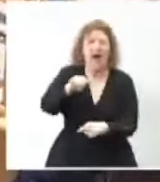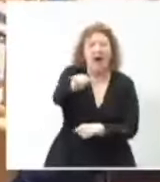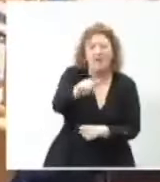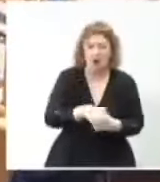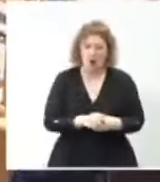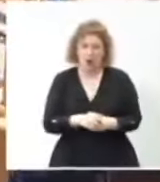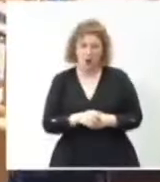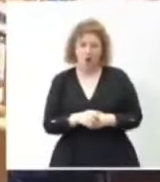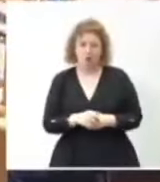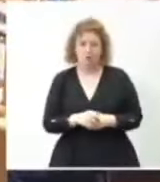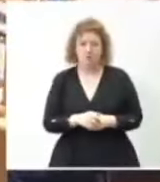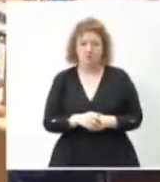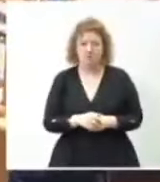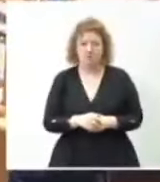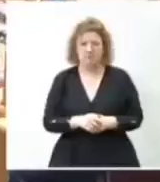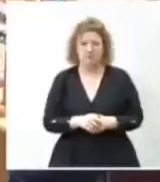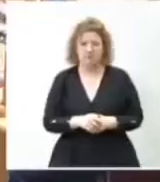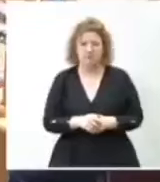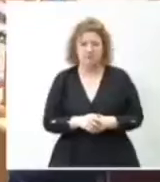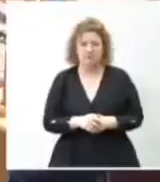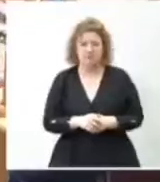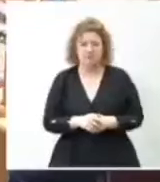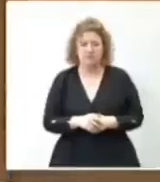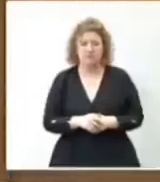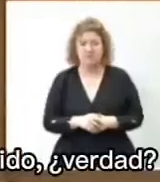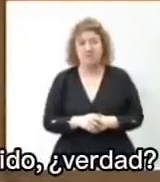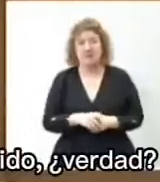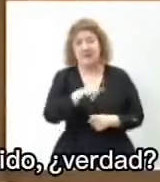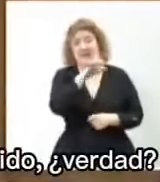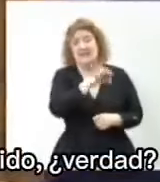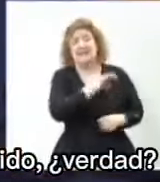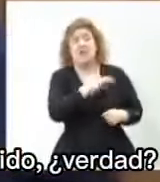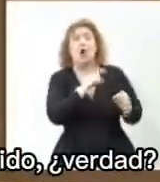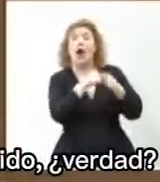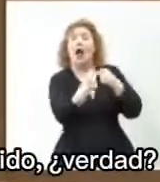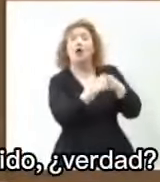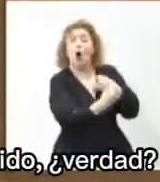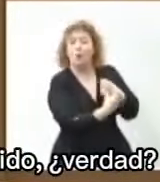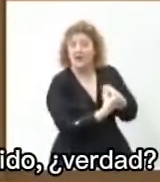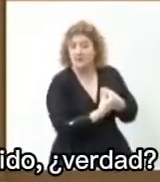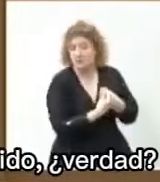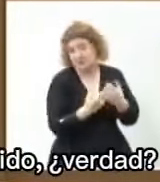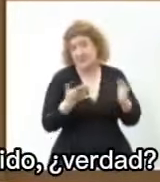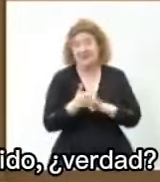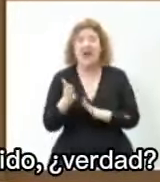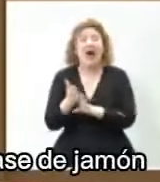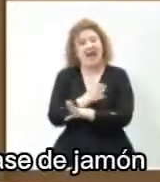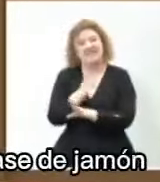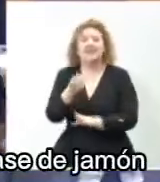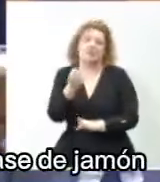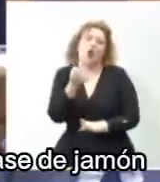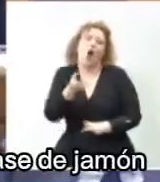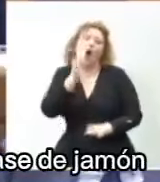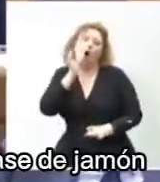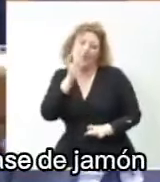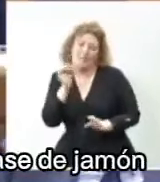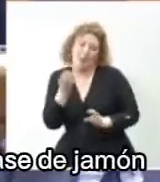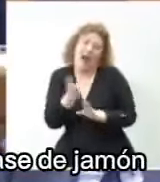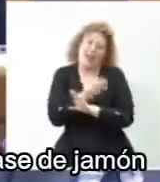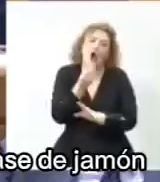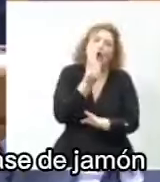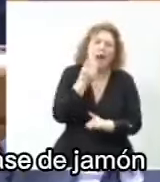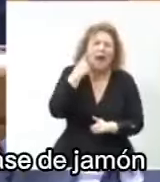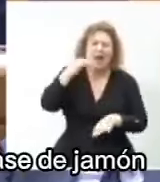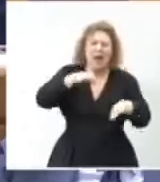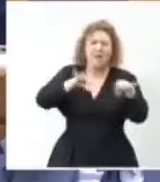los cielos. Señora Robles, pero antes de las copas habrá que tomar algo sólido, ¿verdad? Cuéntenos cómo están esos